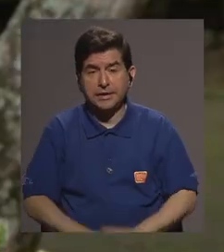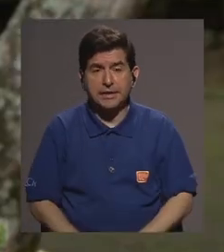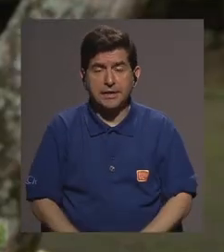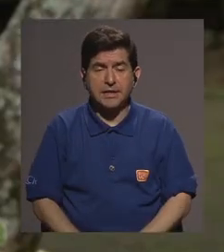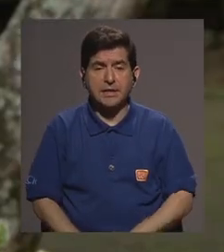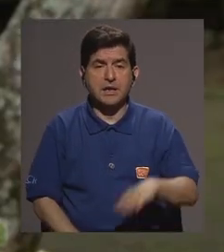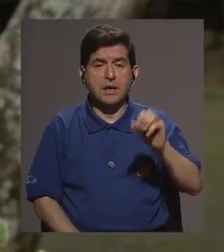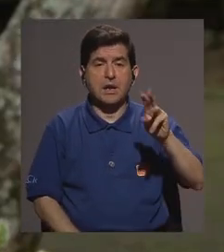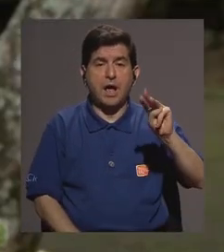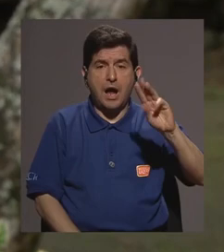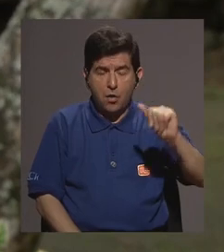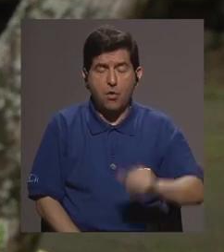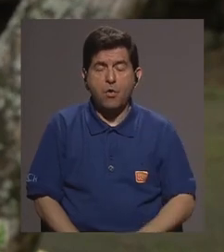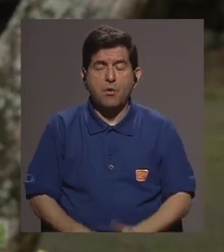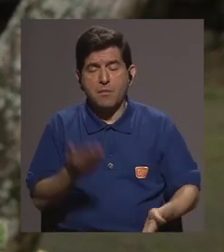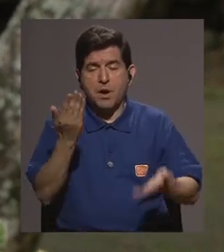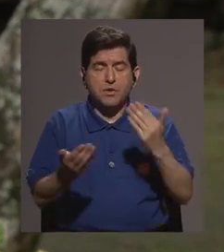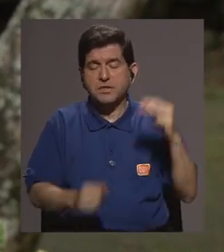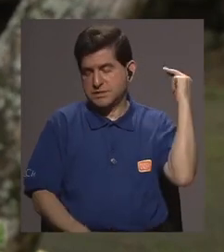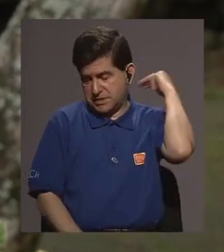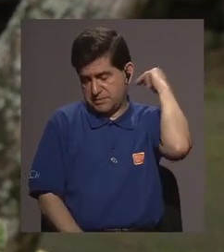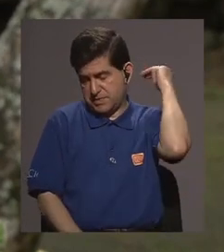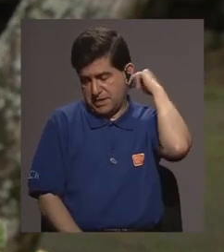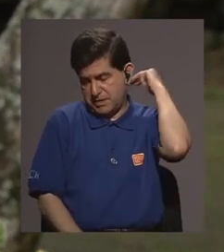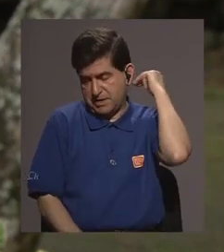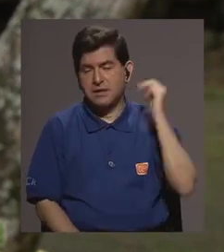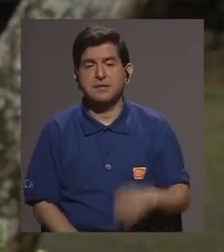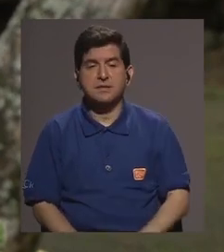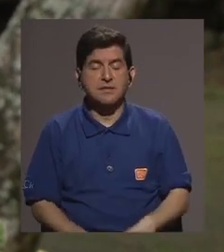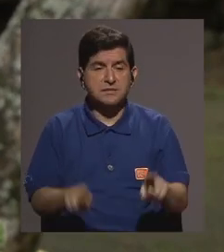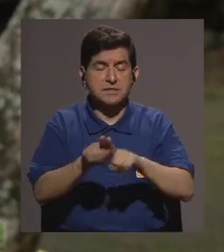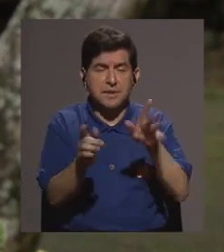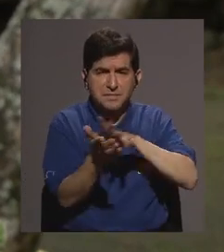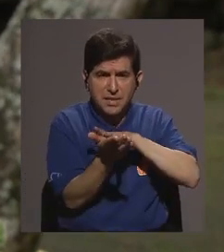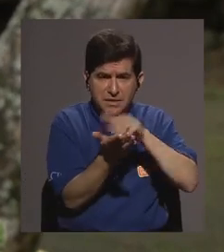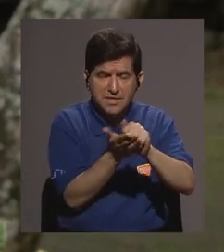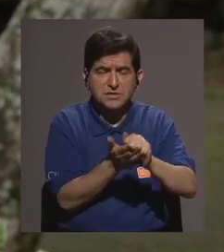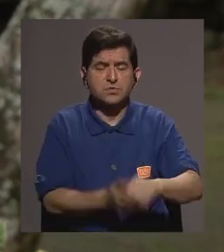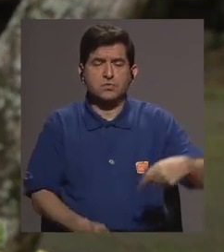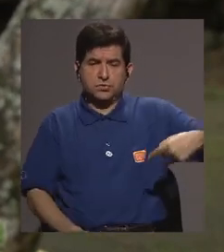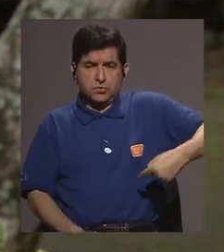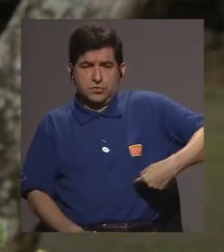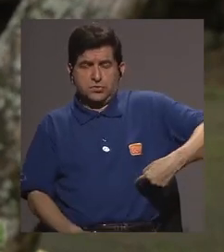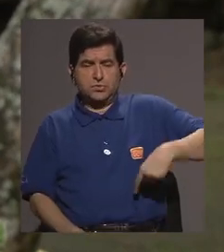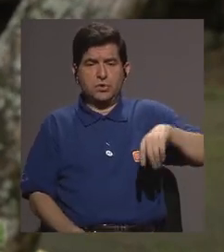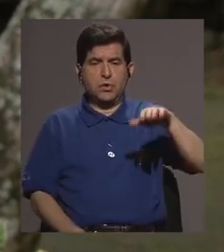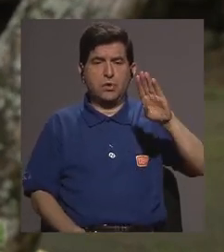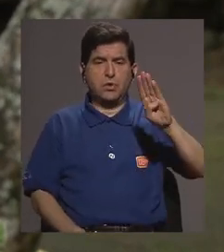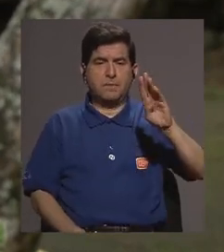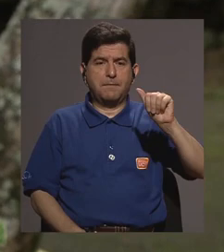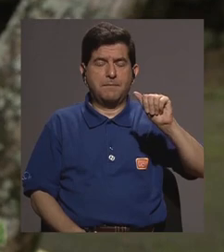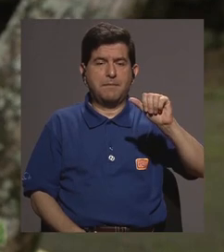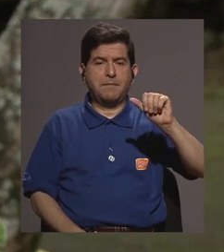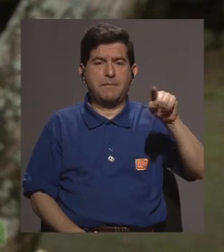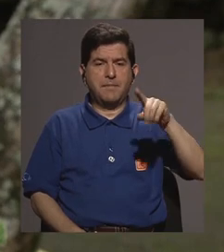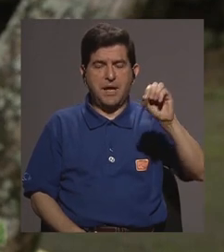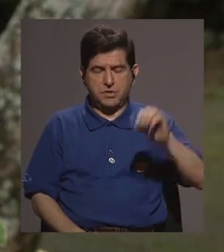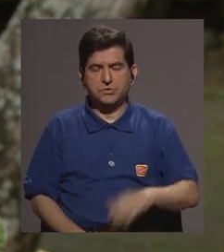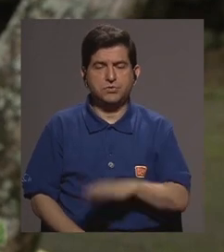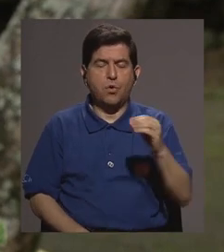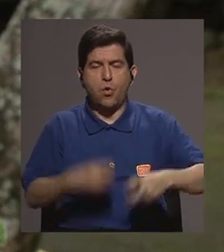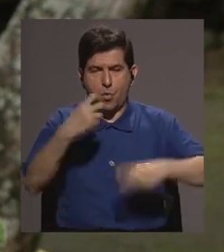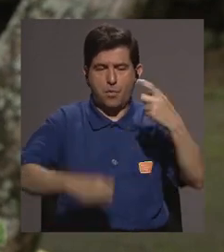es decir puede llegar al coma la meningoencefalitis la meningitis la destrucción del vaso la insuficiencia renal la insuficiencia